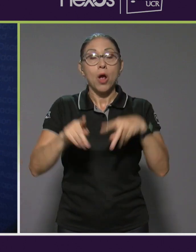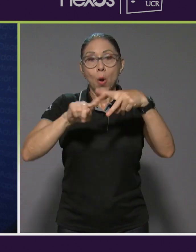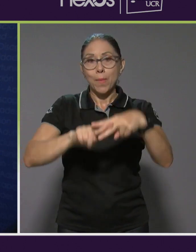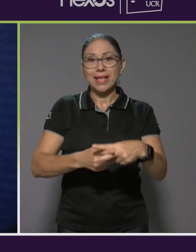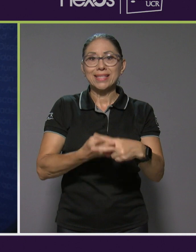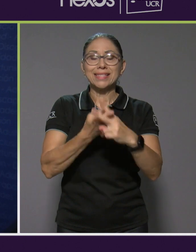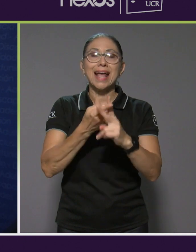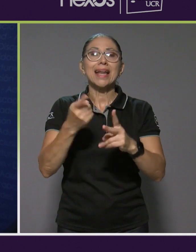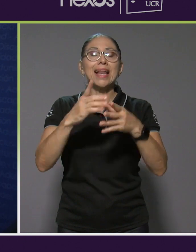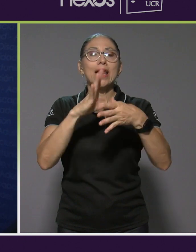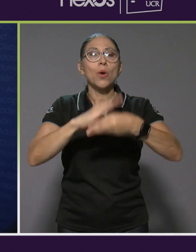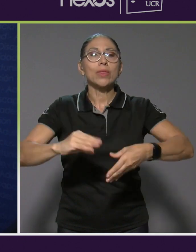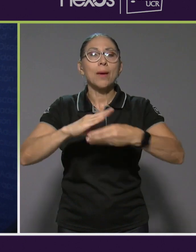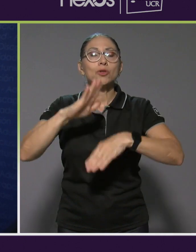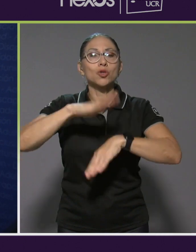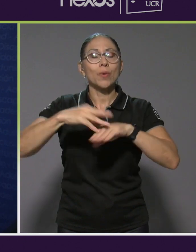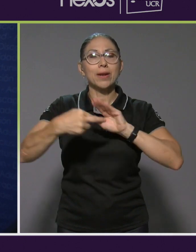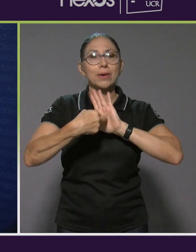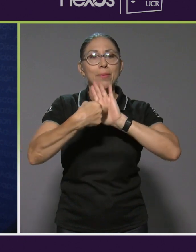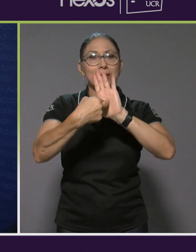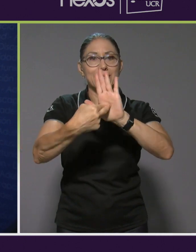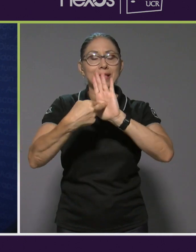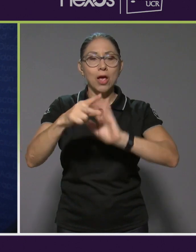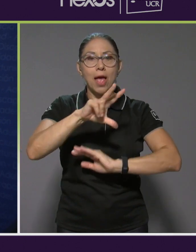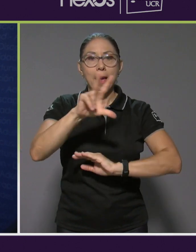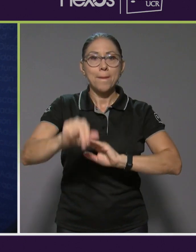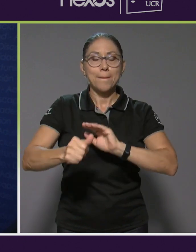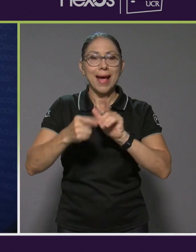sobre nuestra representación en paratletismo.